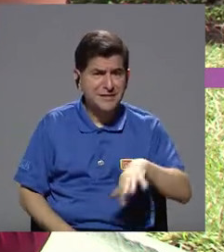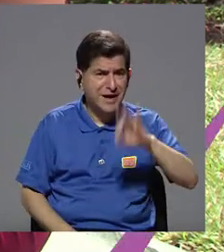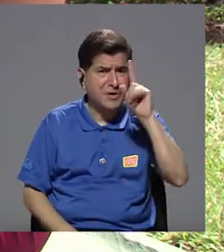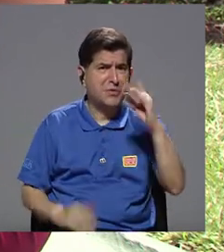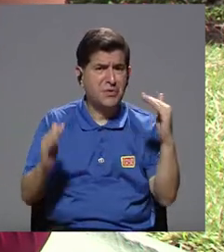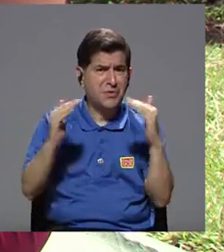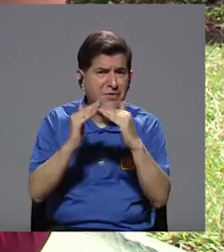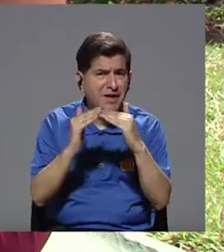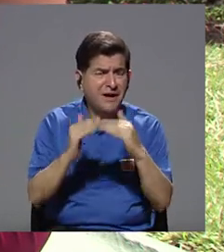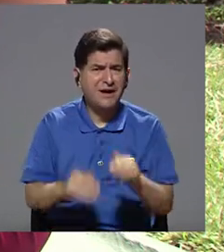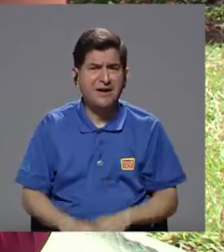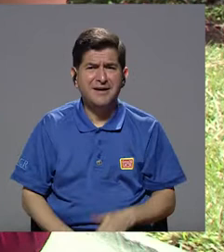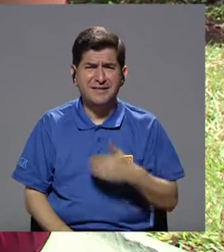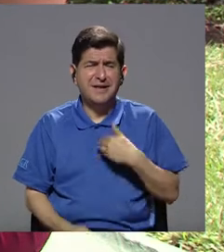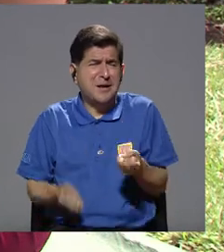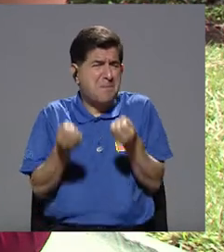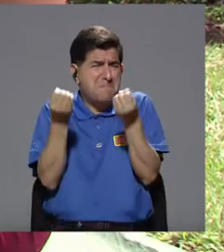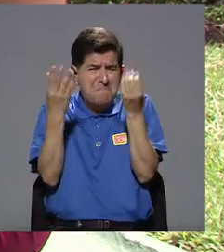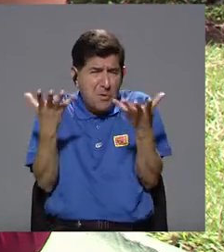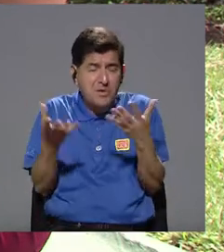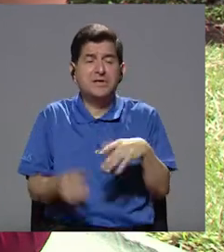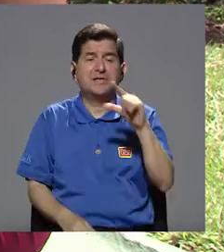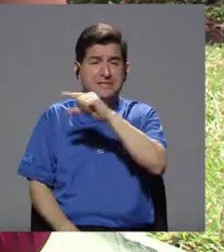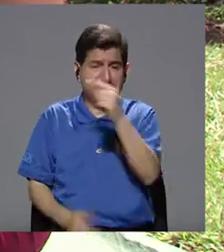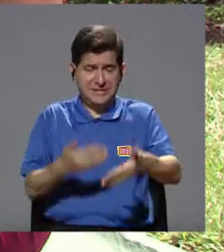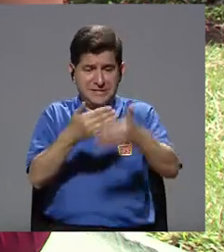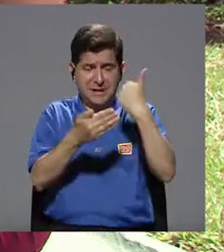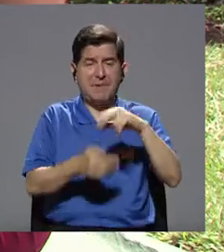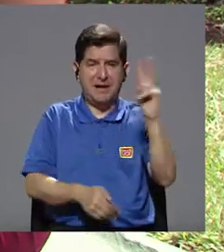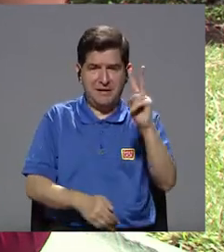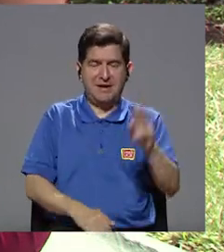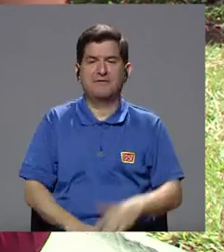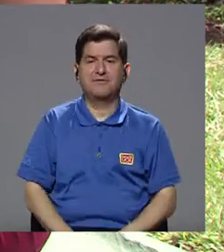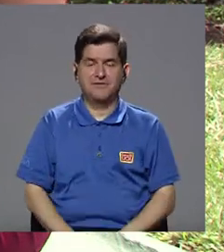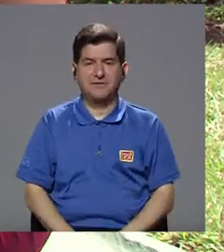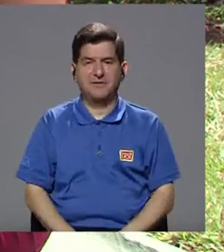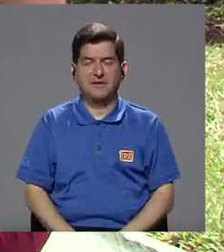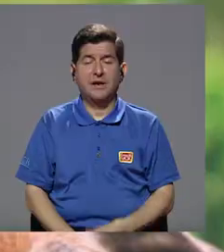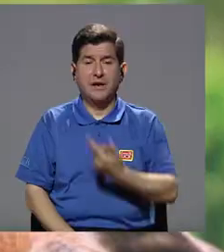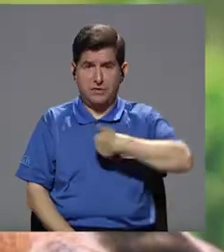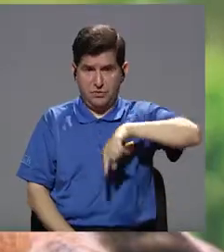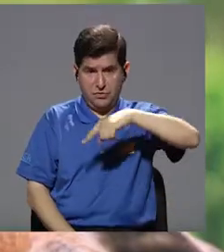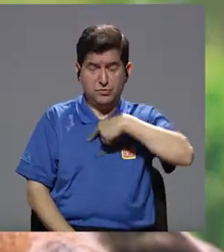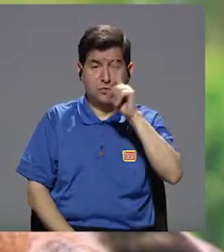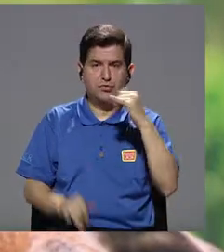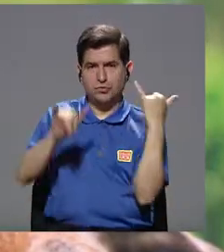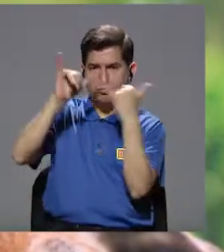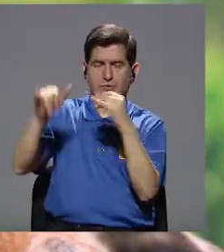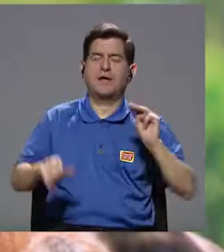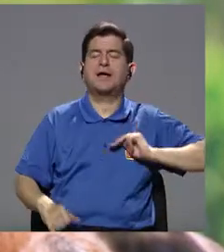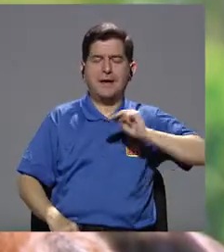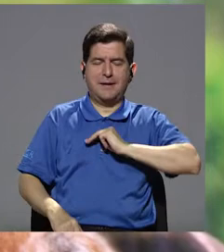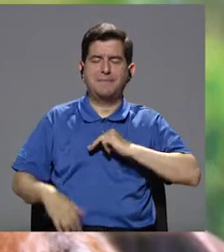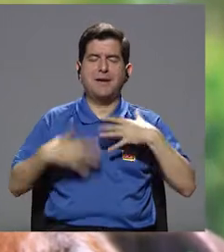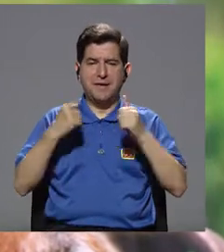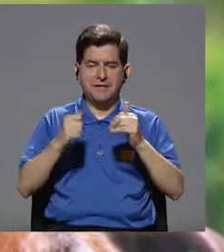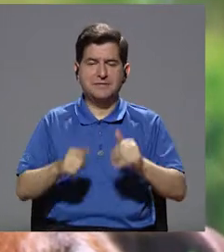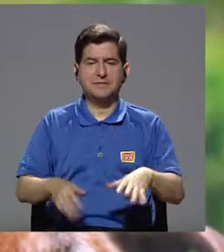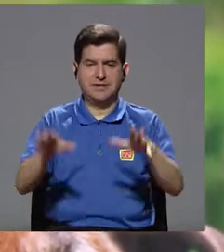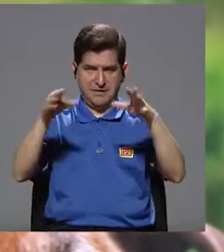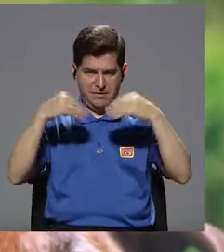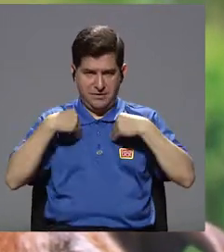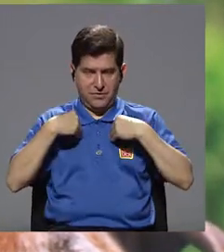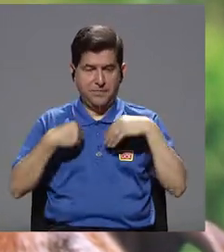encontraron una casa con un montón. La semana pasada, el viernes pasado, te cuento que recibimos, bueno, estaba en un centro del Ministerio de Salud.